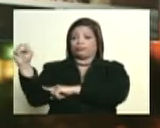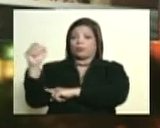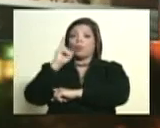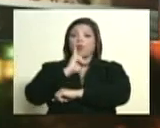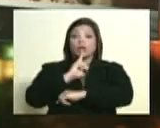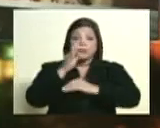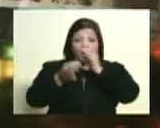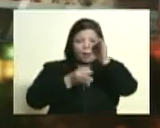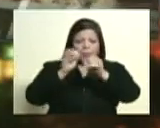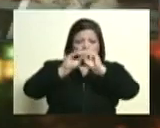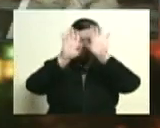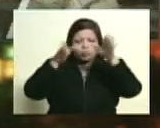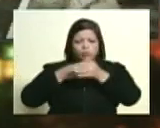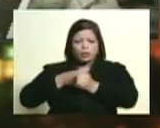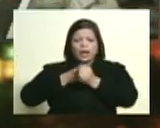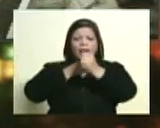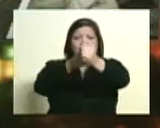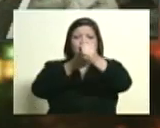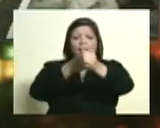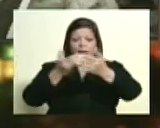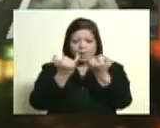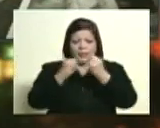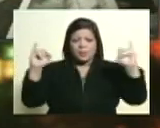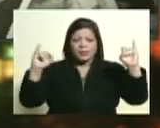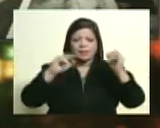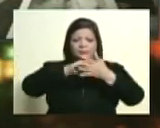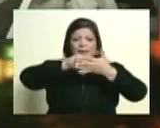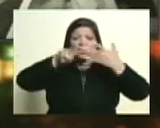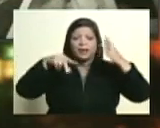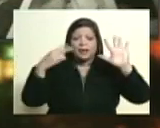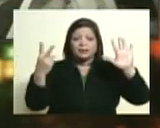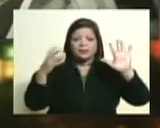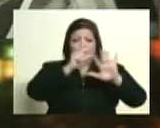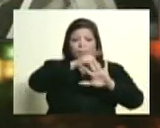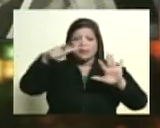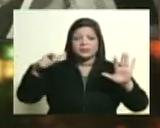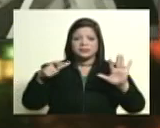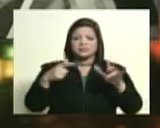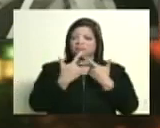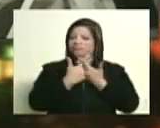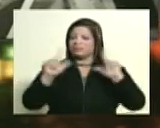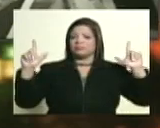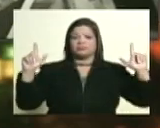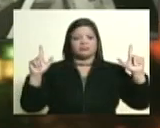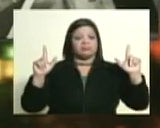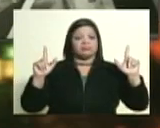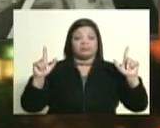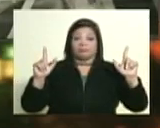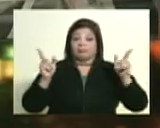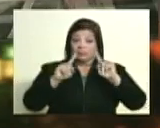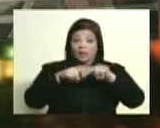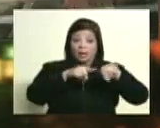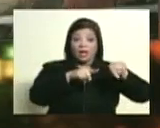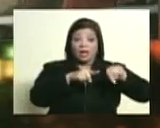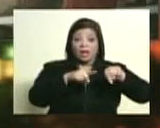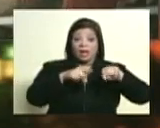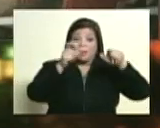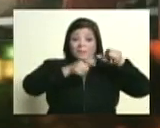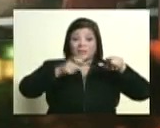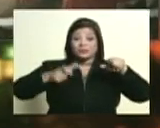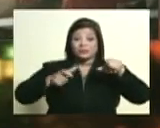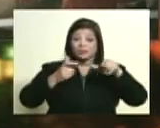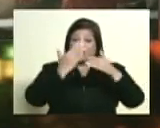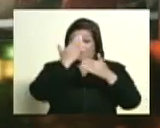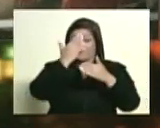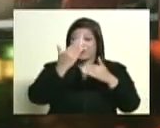había dado vida e independencia a estas tierras, justamente los hijos de ese proyecto, los que se ponen